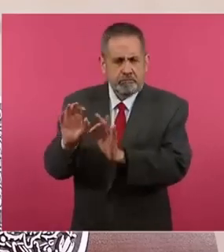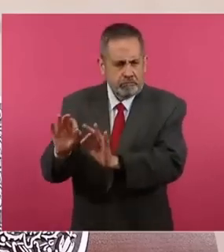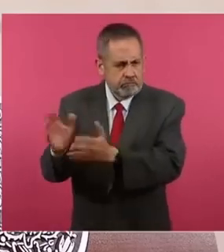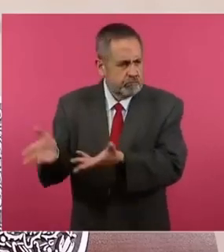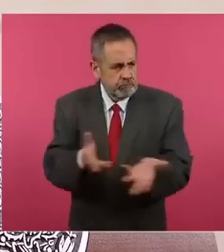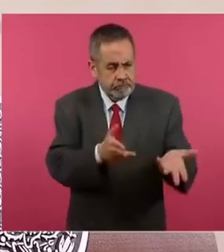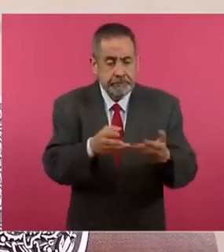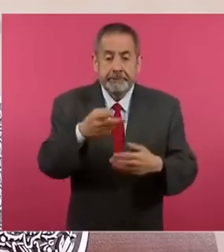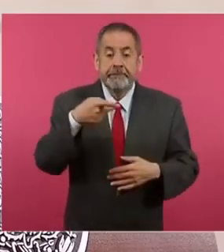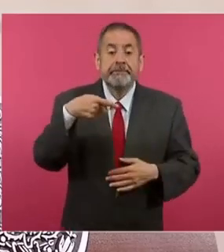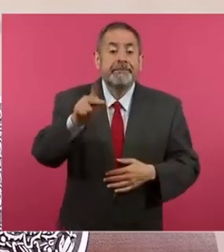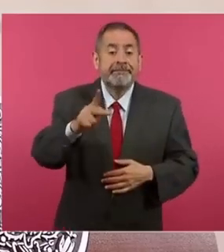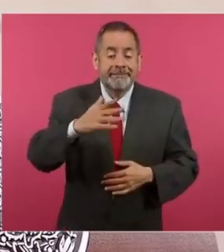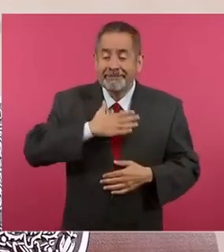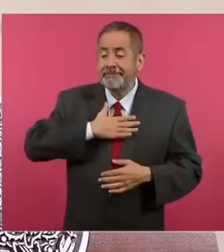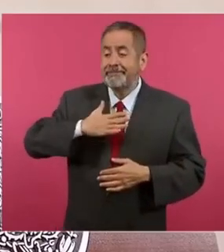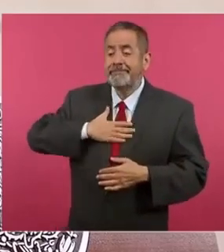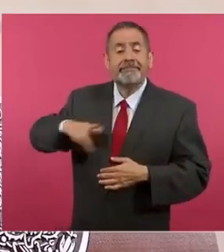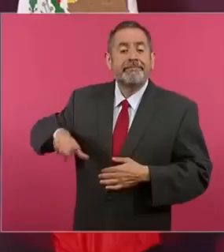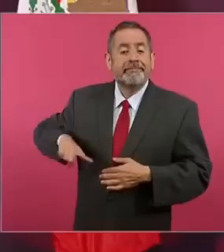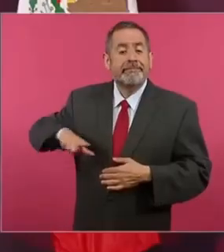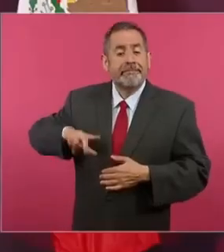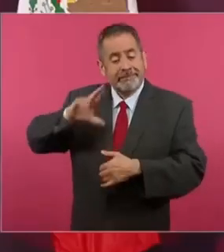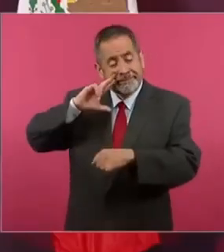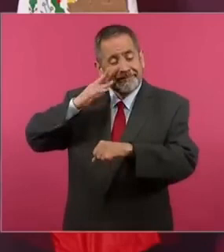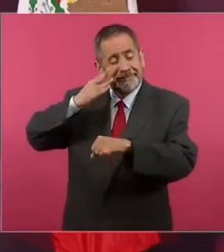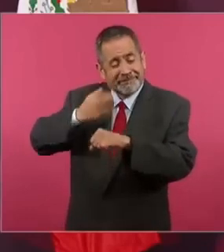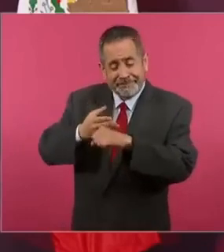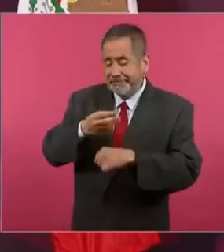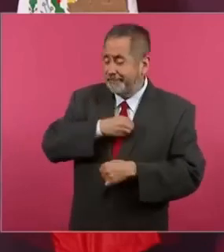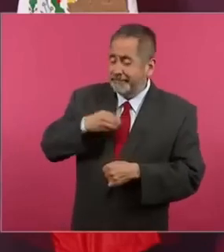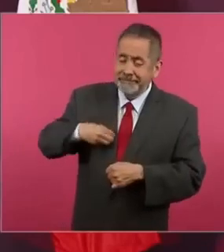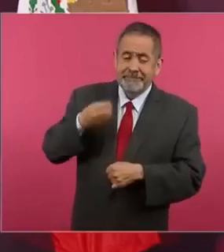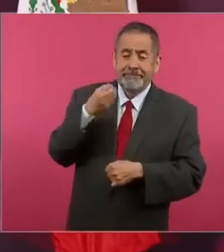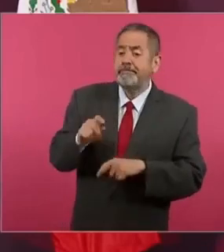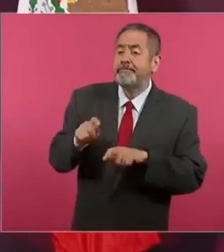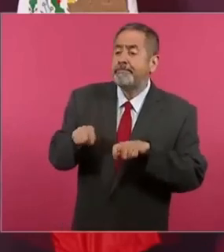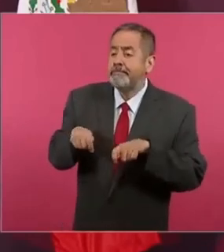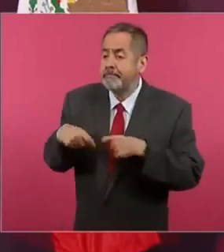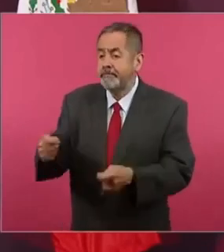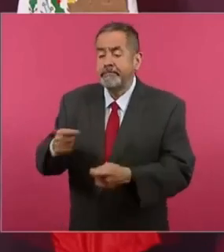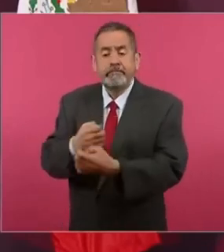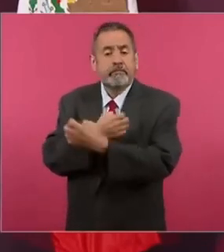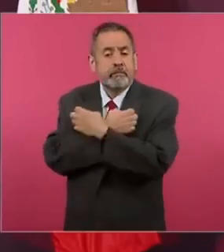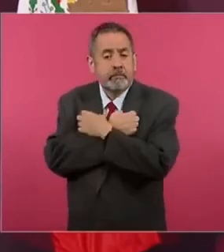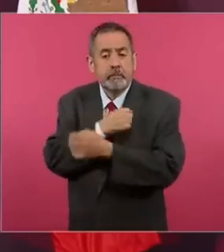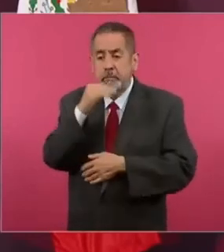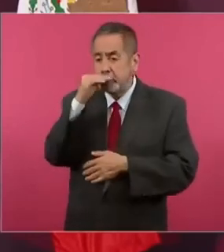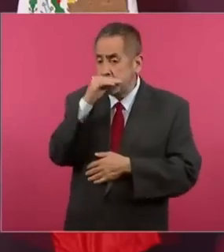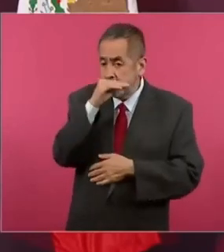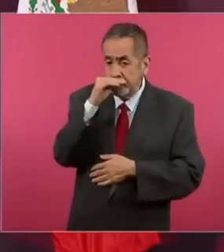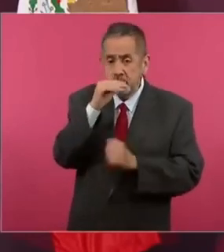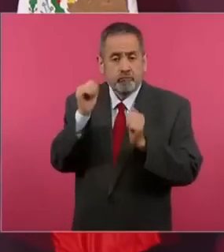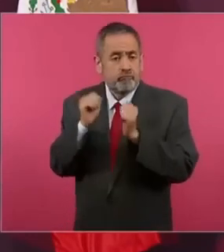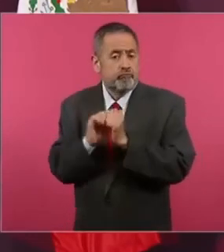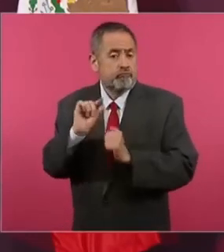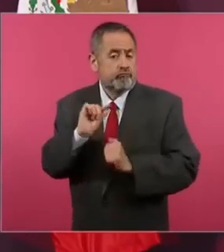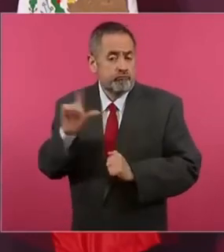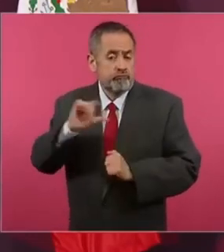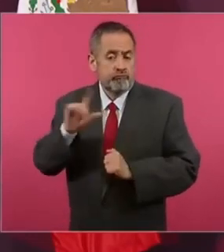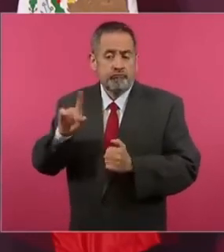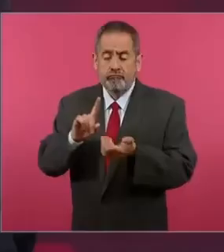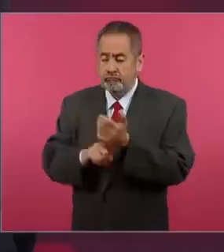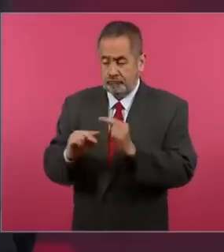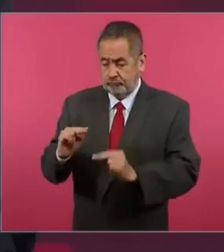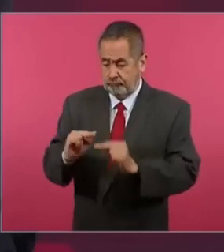obligado a garantizar la educación pública, gratuita, de calidad en todos los